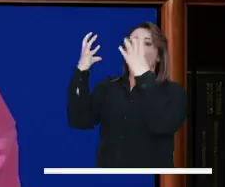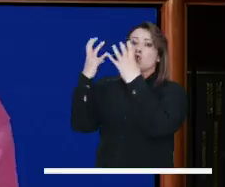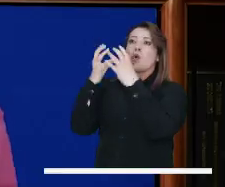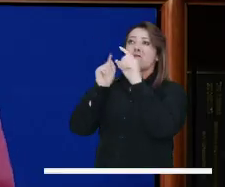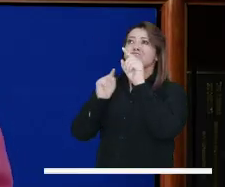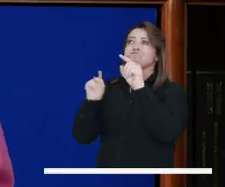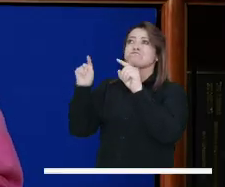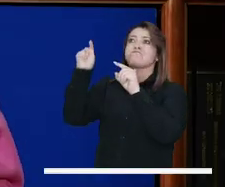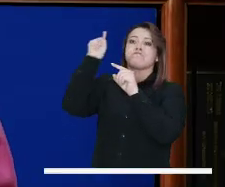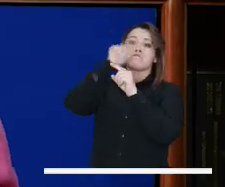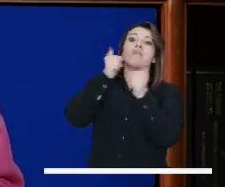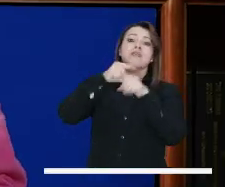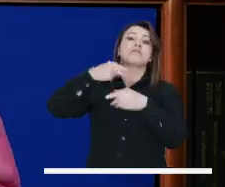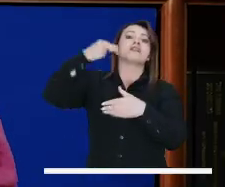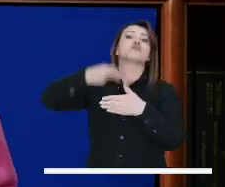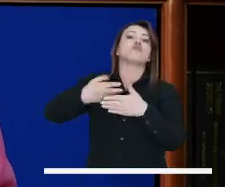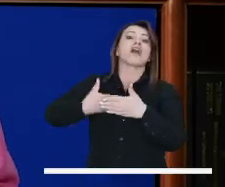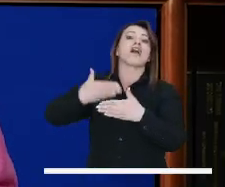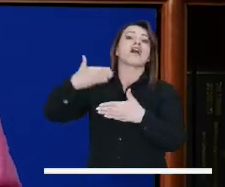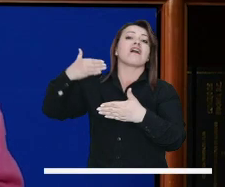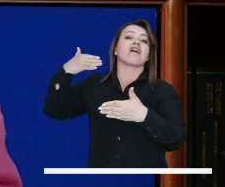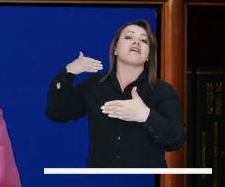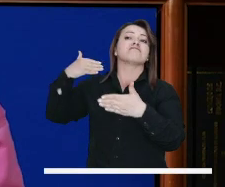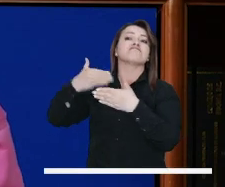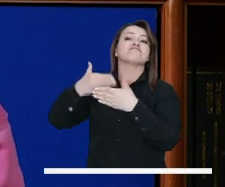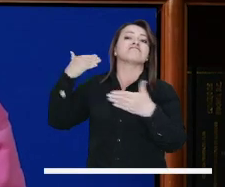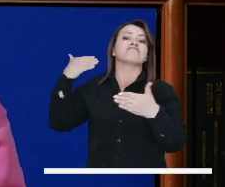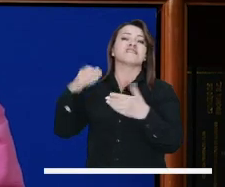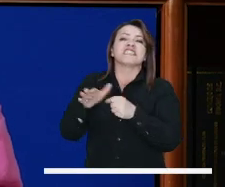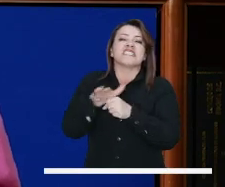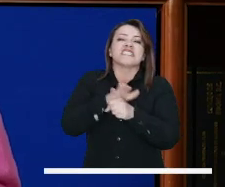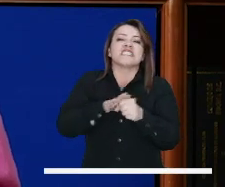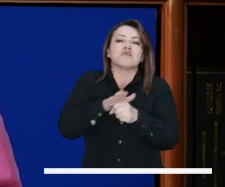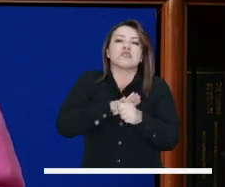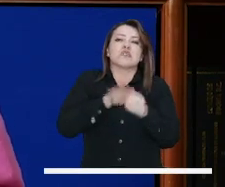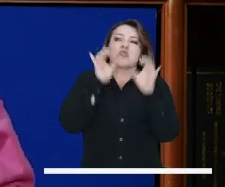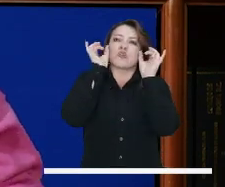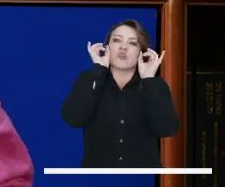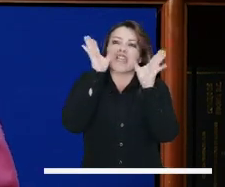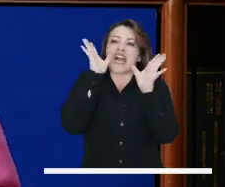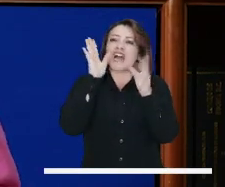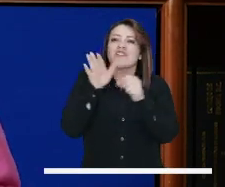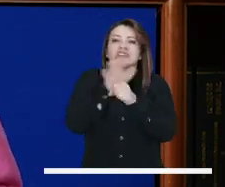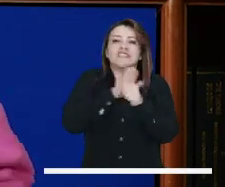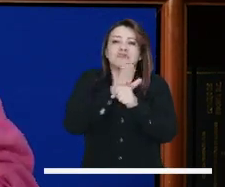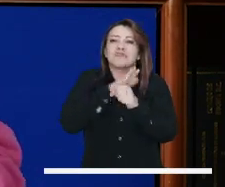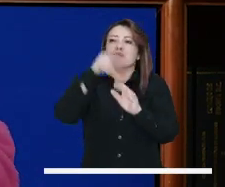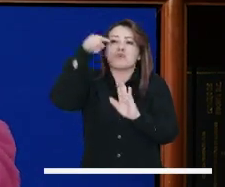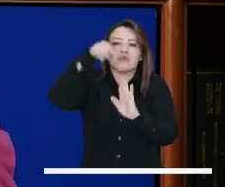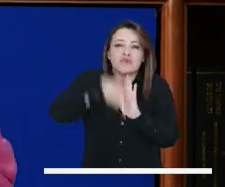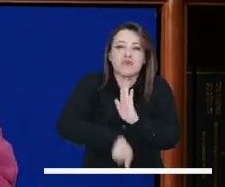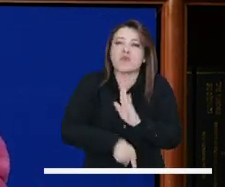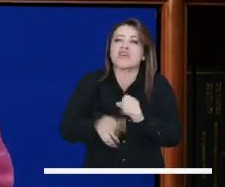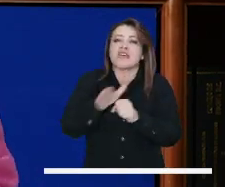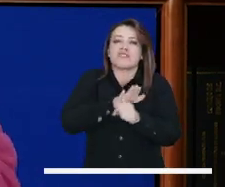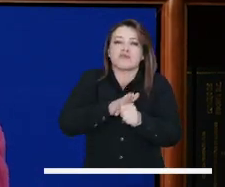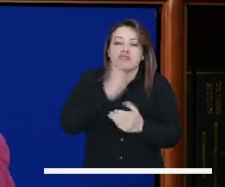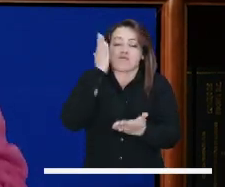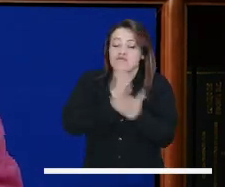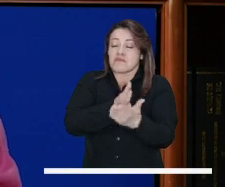y además está más o menos estudiado en la historia. Muchas veces después de crisis, digamos,